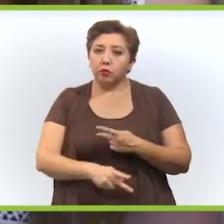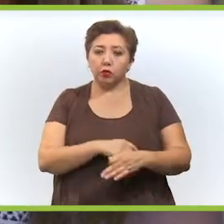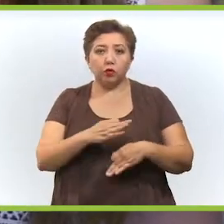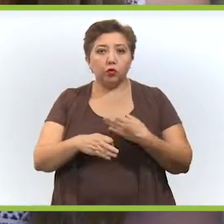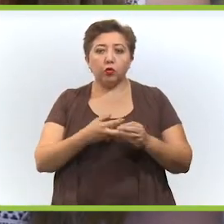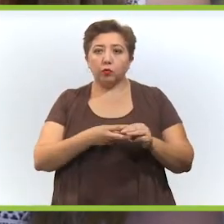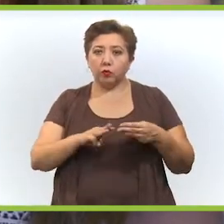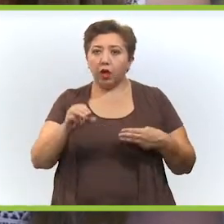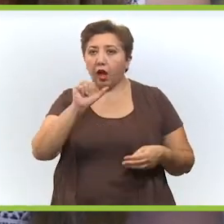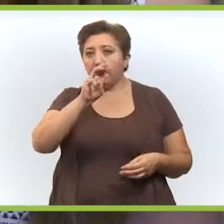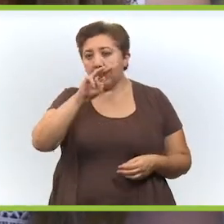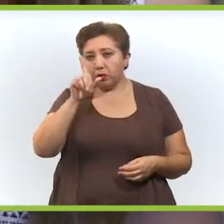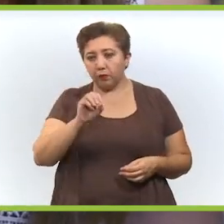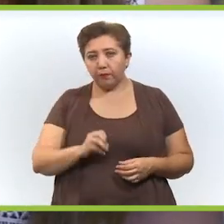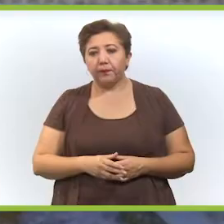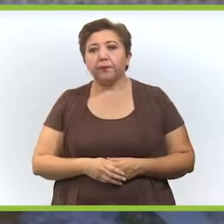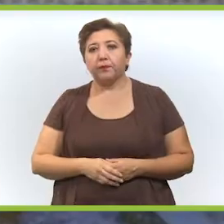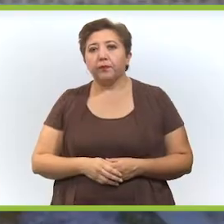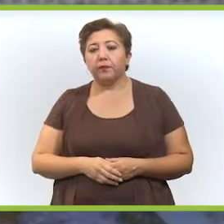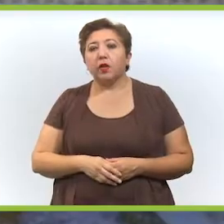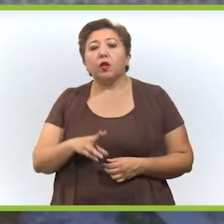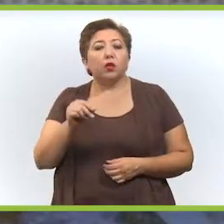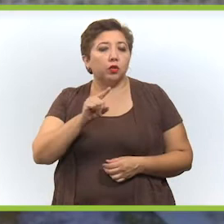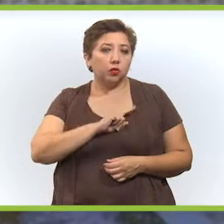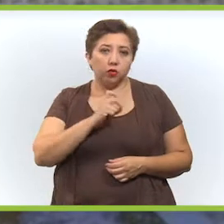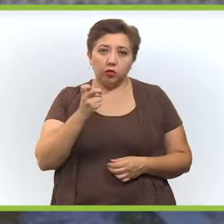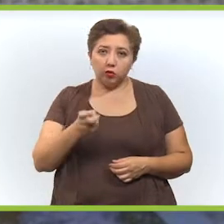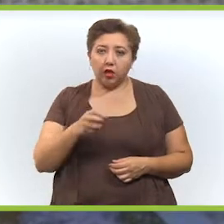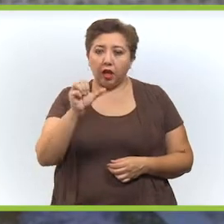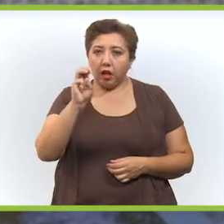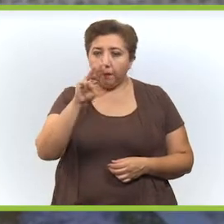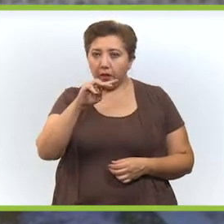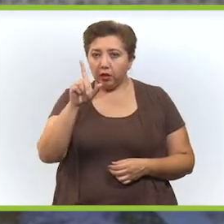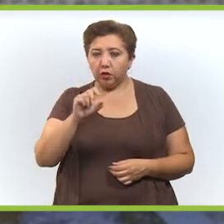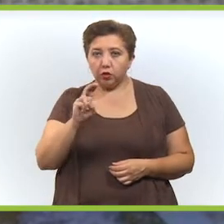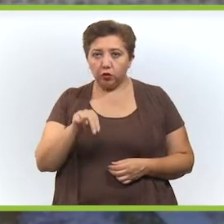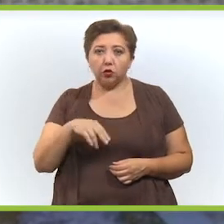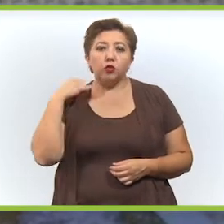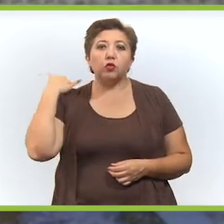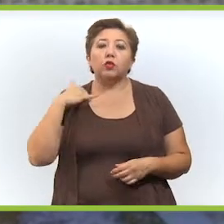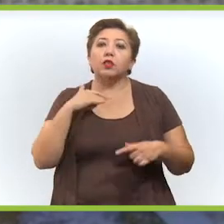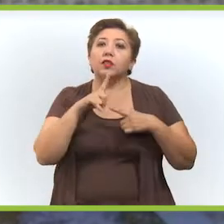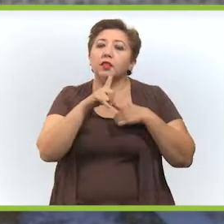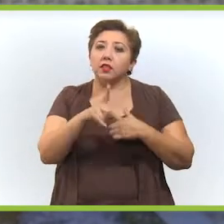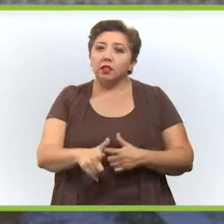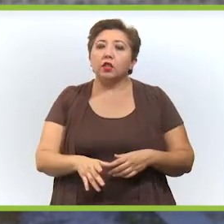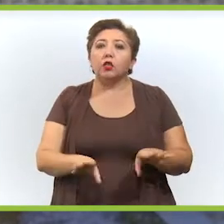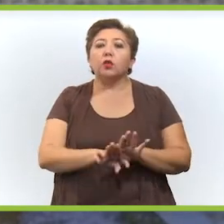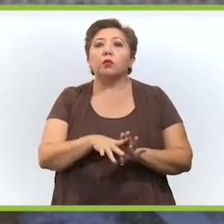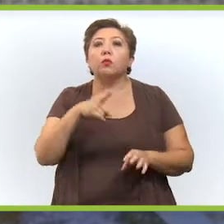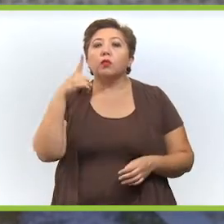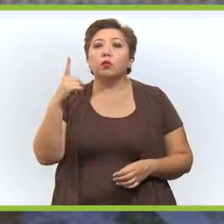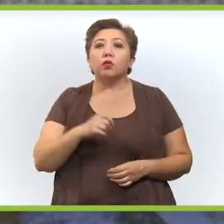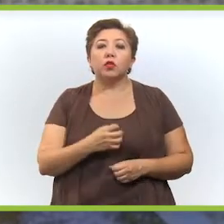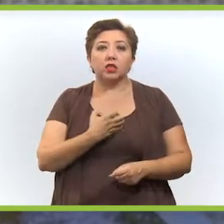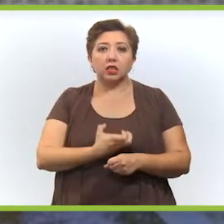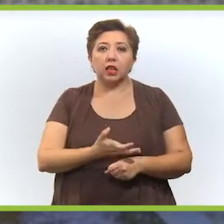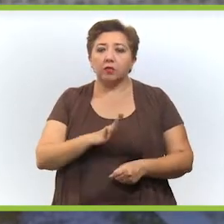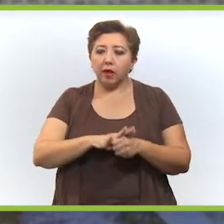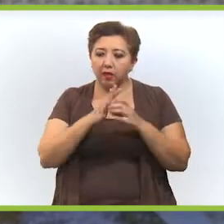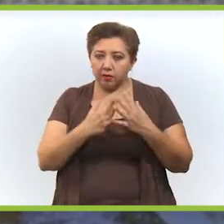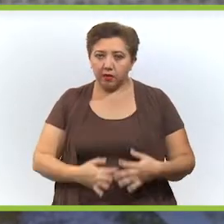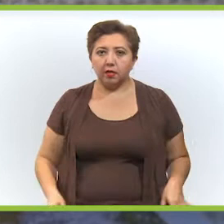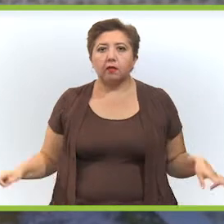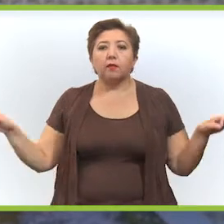productos en todo el mundo a través de Amazon. Y no solo se trata de Amazon, Yucatán sigue consolidándose como uno de los